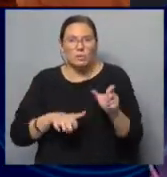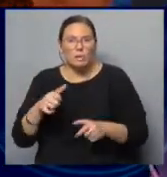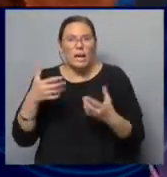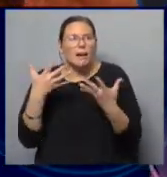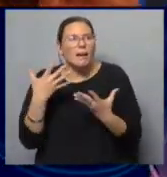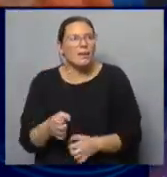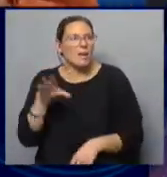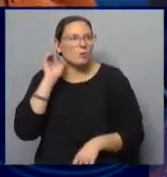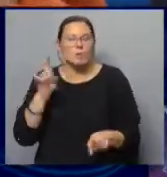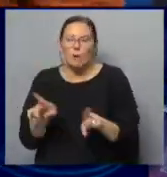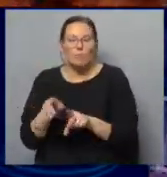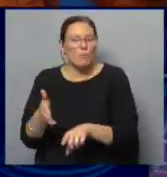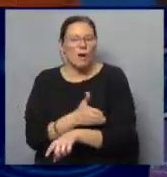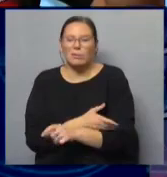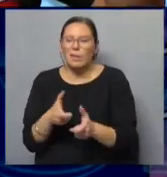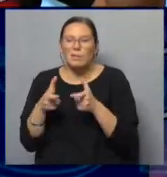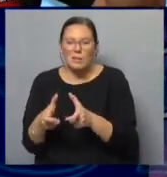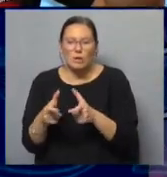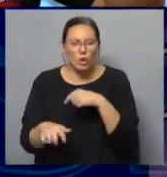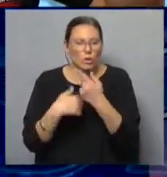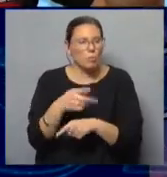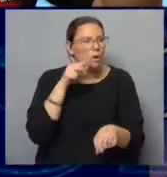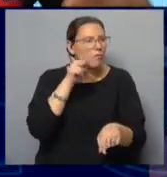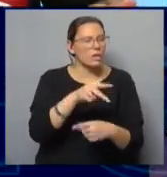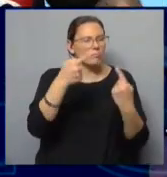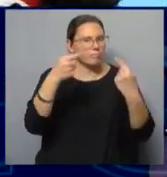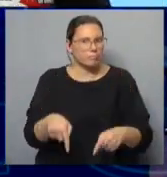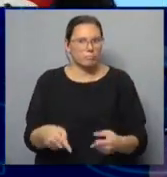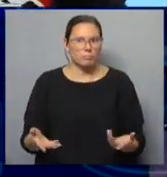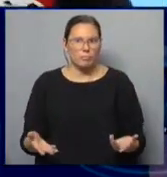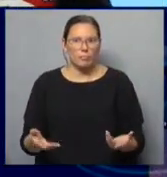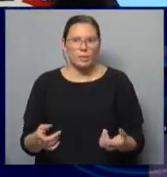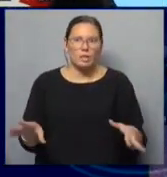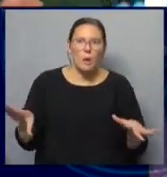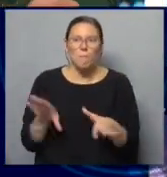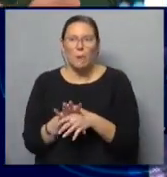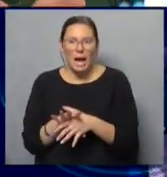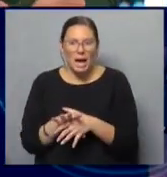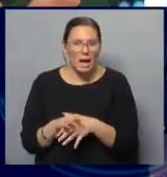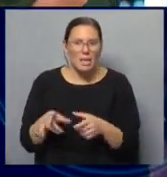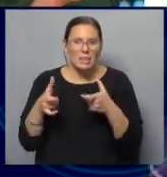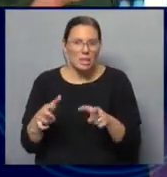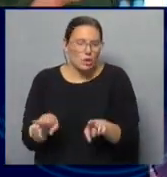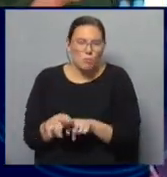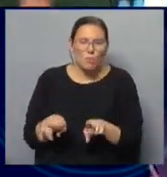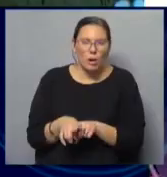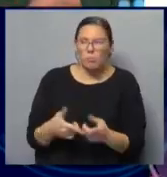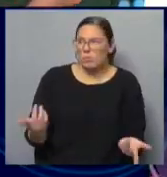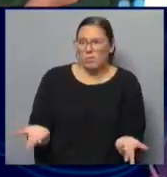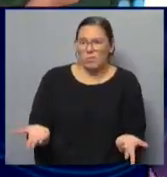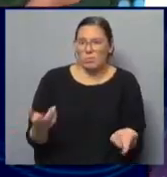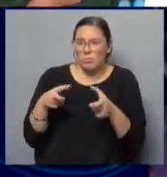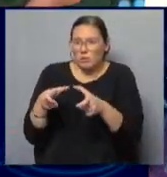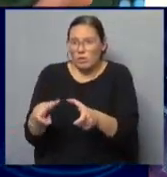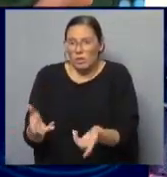quiere escuchar lo que escuchó en el disco. Bueno, pero... Y muchos músicos... positivo y dice, pa, suena igual que el disco. Sí, para mí no te decís, no, ¿cuál es la gracia? Para eso pongo